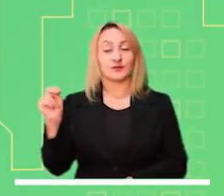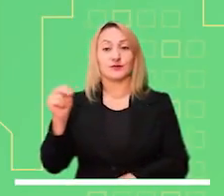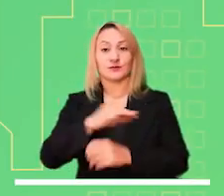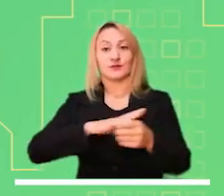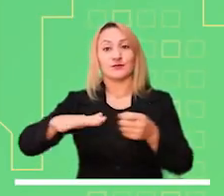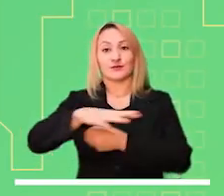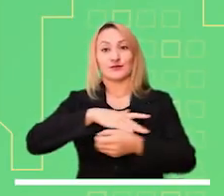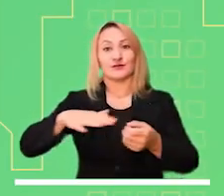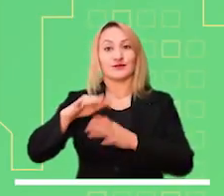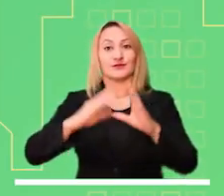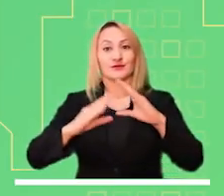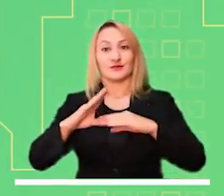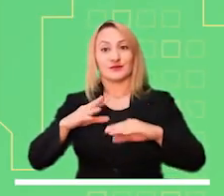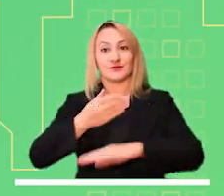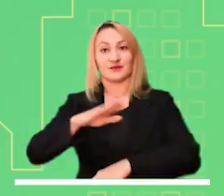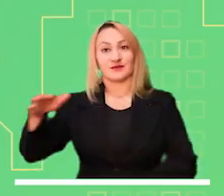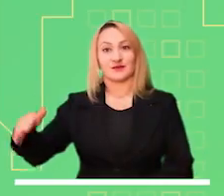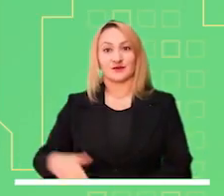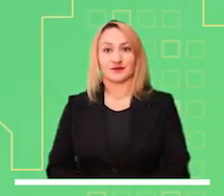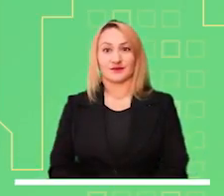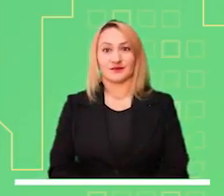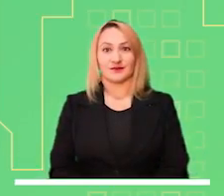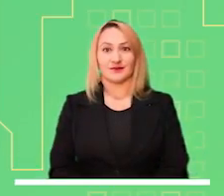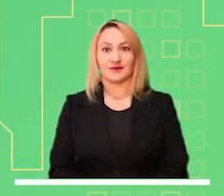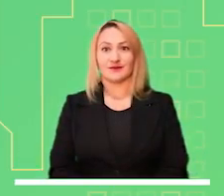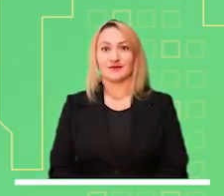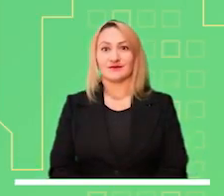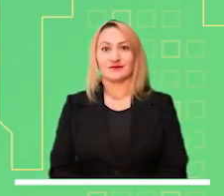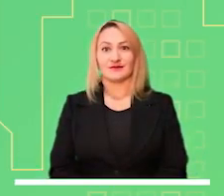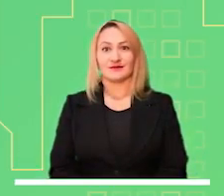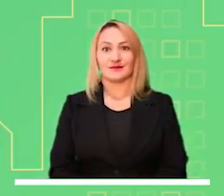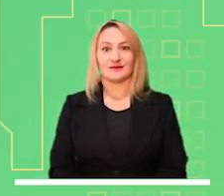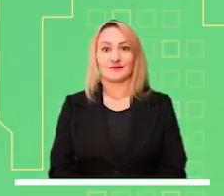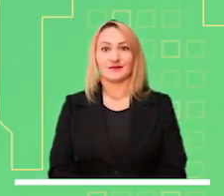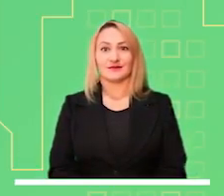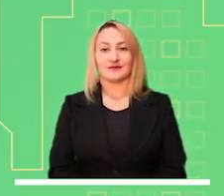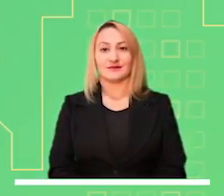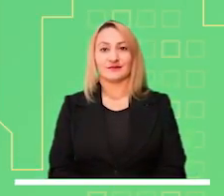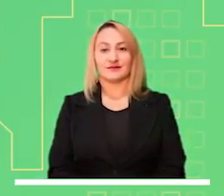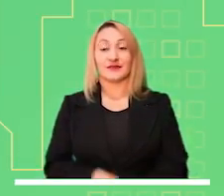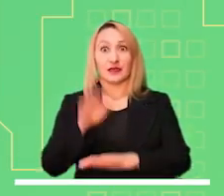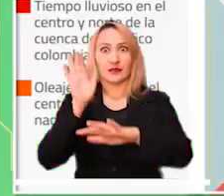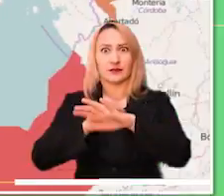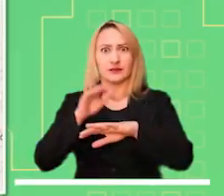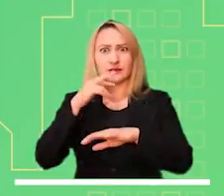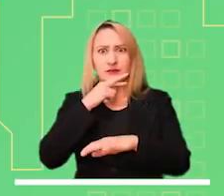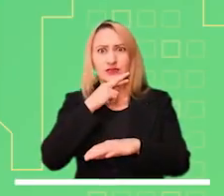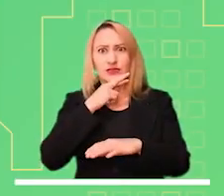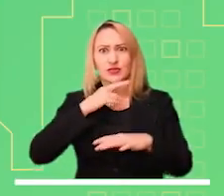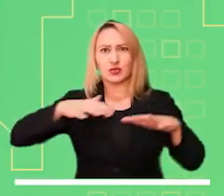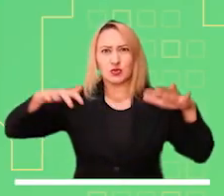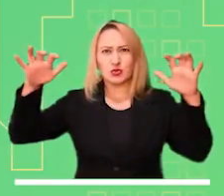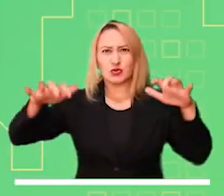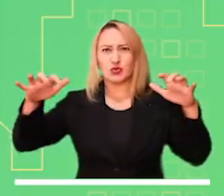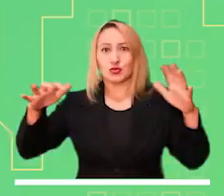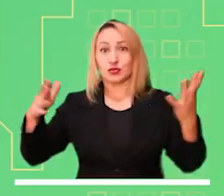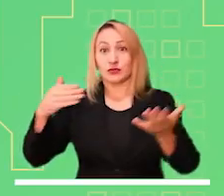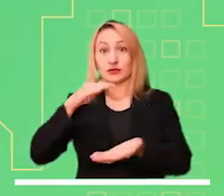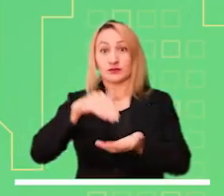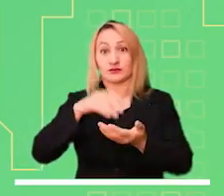Alerta roja, probables deslizamientos de tierra en los departamentos de Quindío, Norte de Santander, Cundinamarca, Cauca y Antioquia.